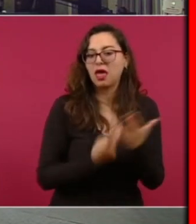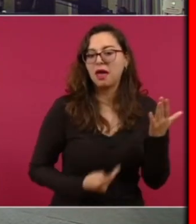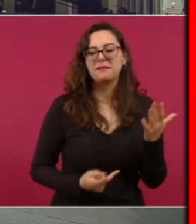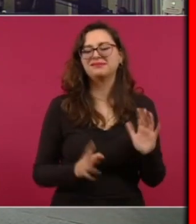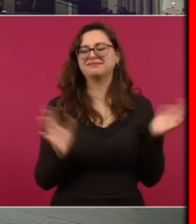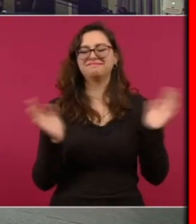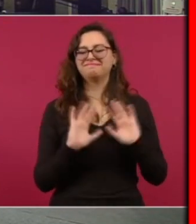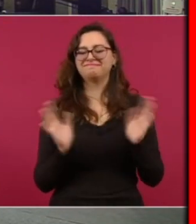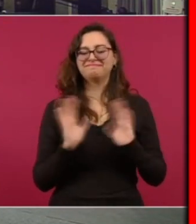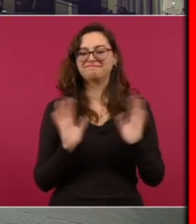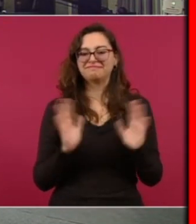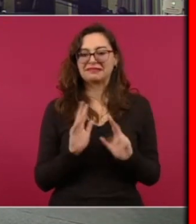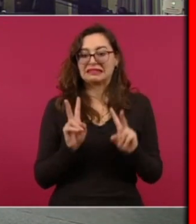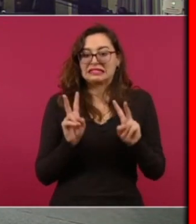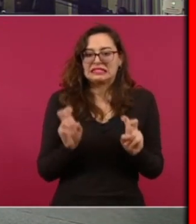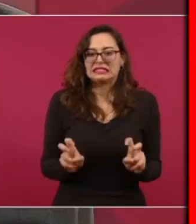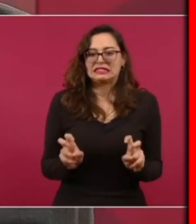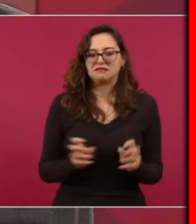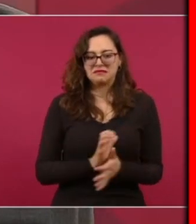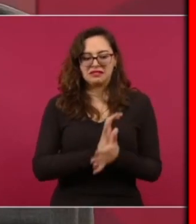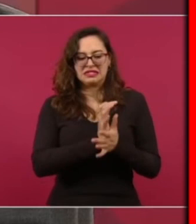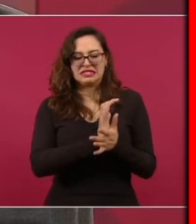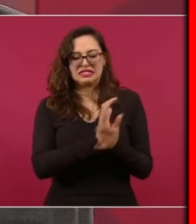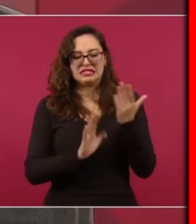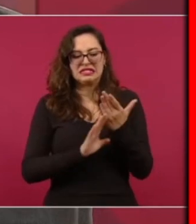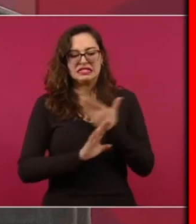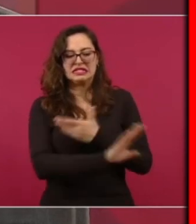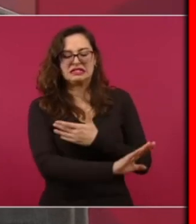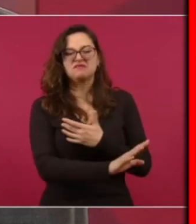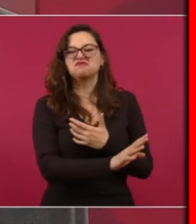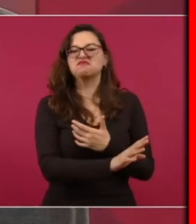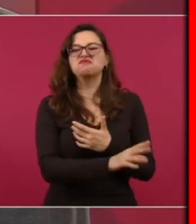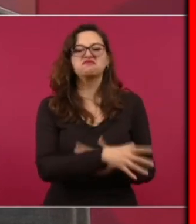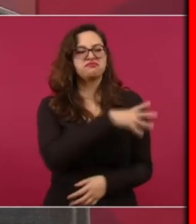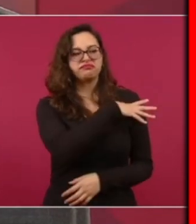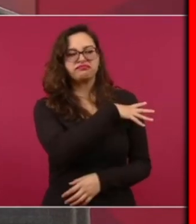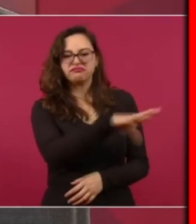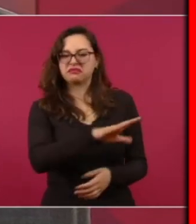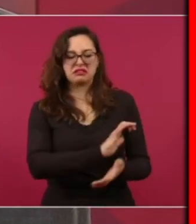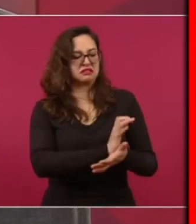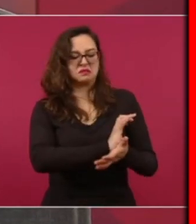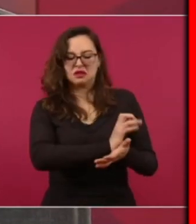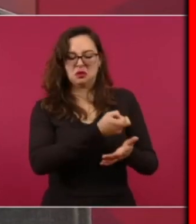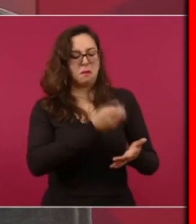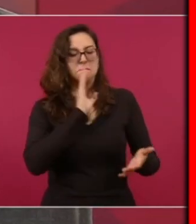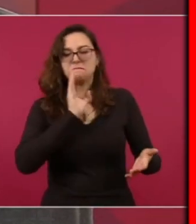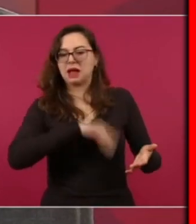Eso tiene que ver Con el cambio De mentalidad